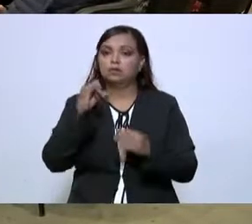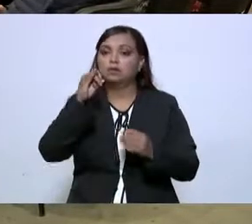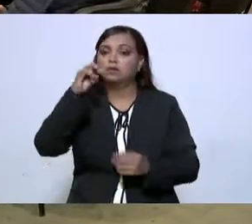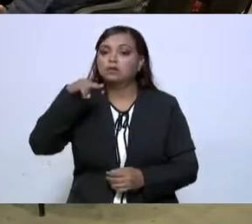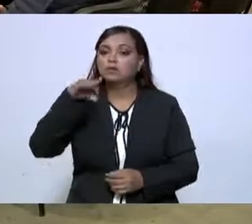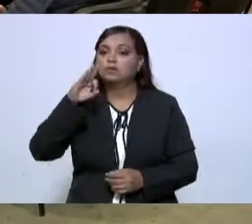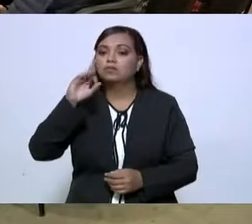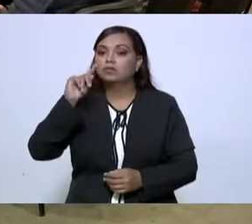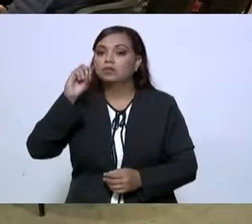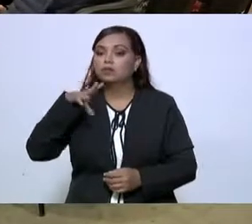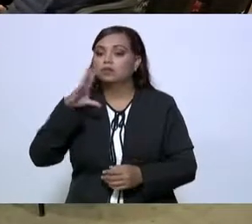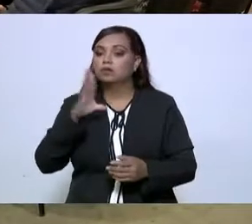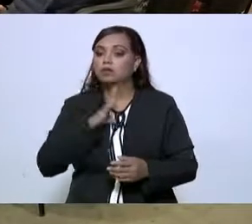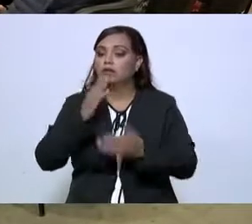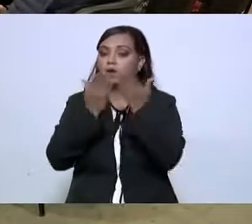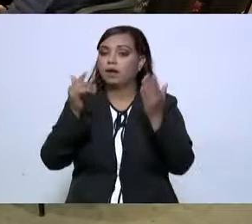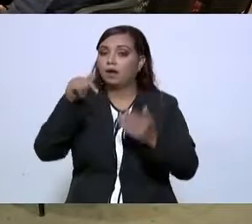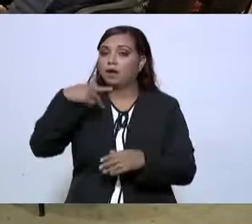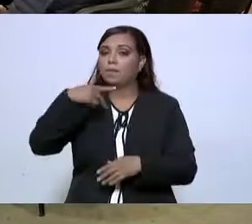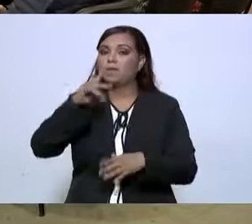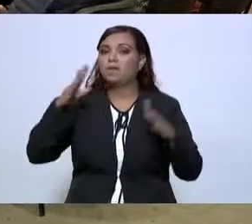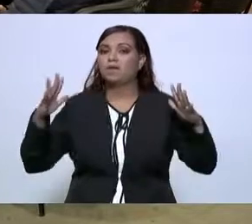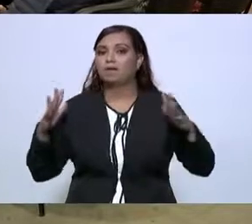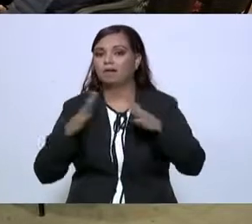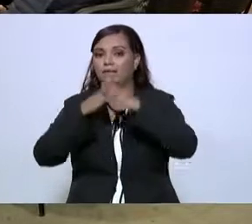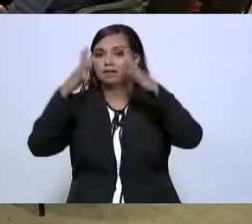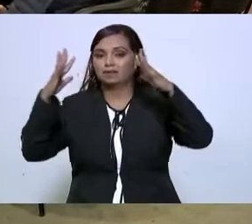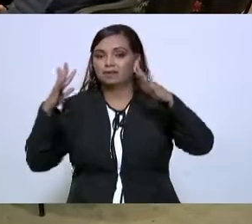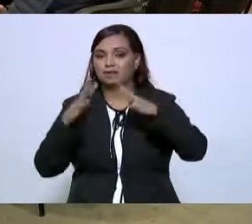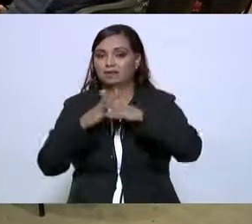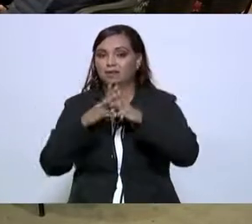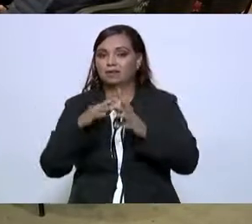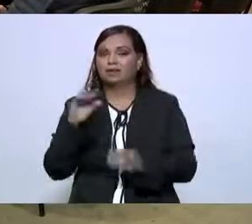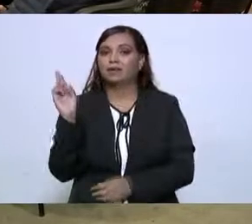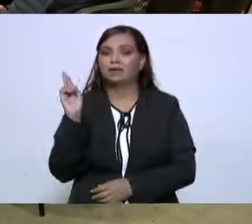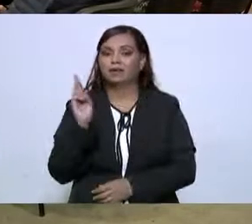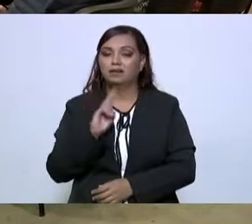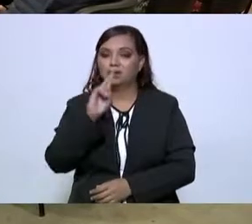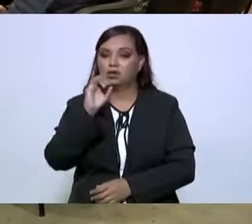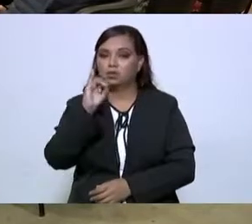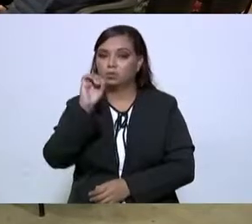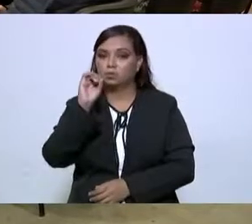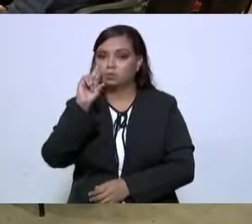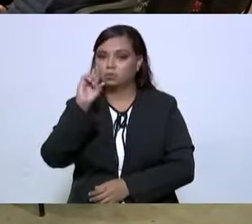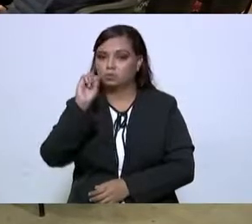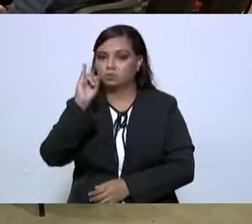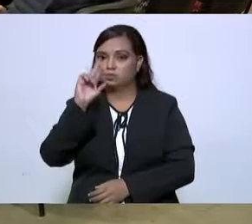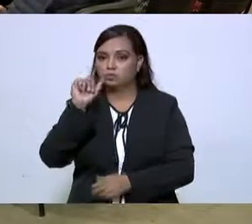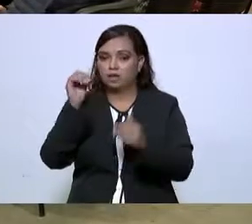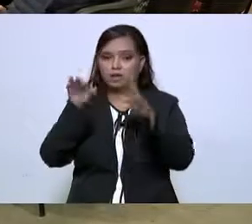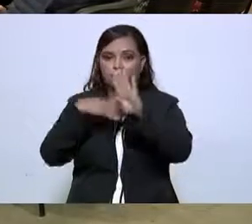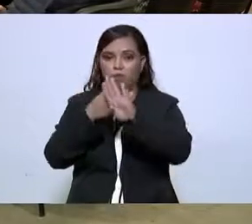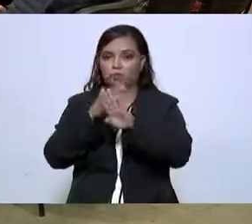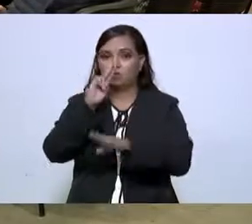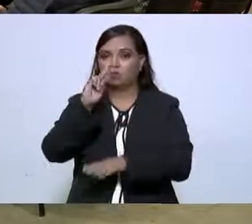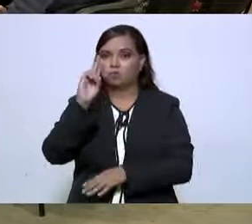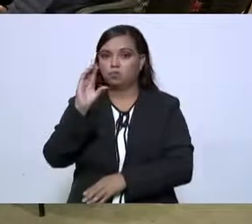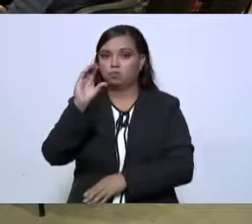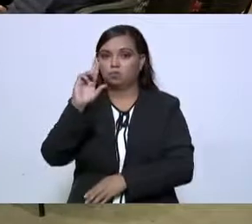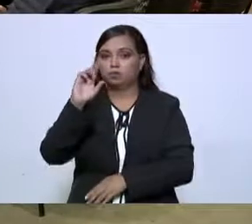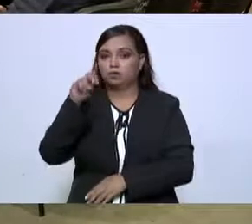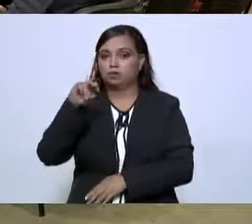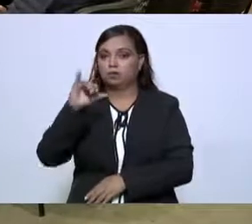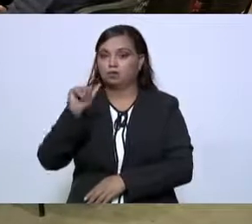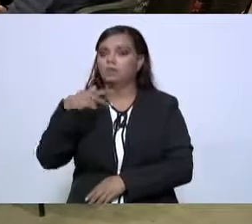estamos haciendo ahora es por la guerra de Rusia y Ucrania. Pero decían